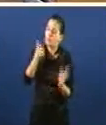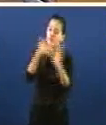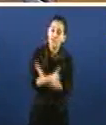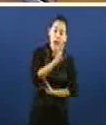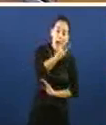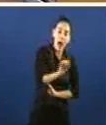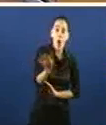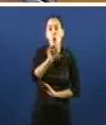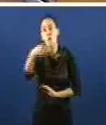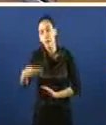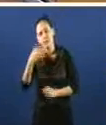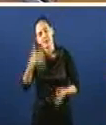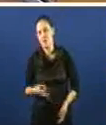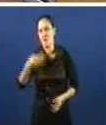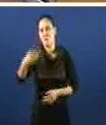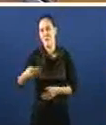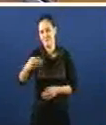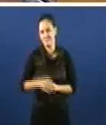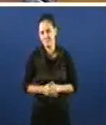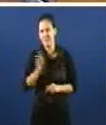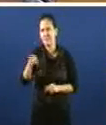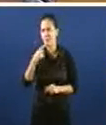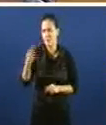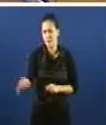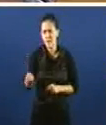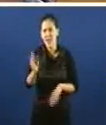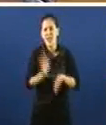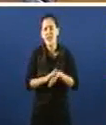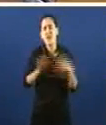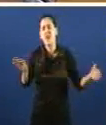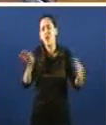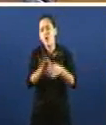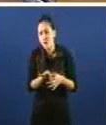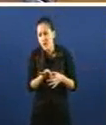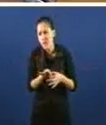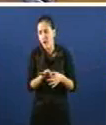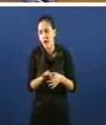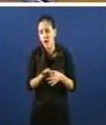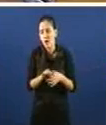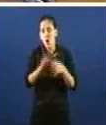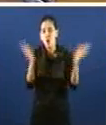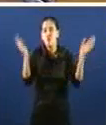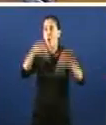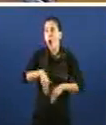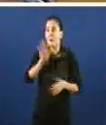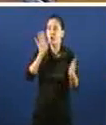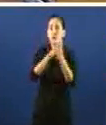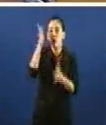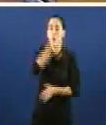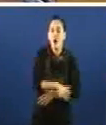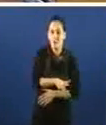Seguramente son en B E vou a decirle tamén que Izquierda Unida non ten a ninguén imputado por corrupción Señor